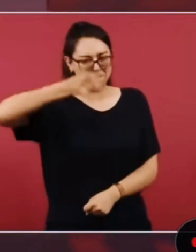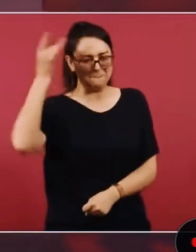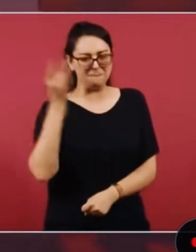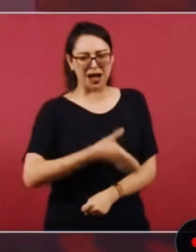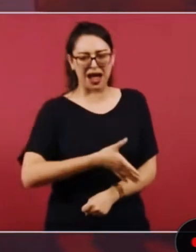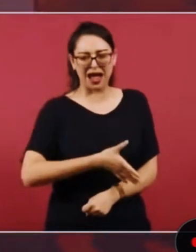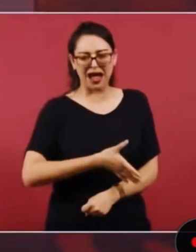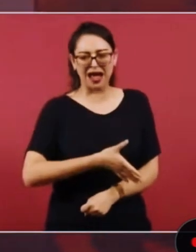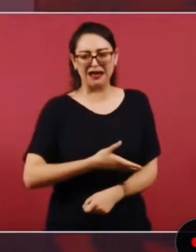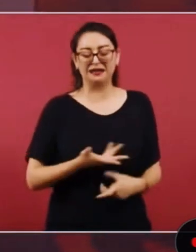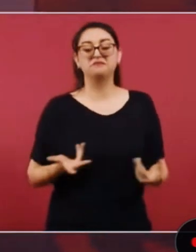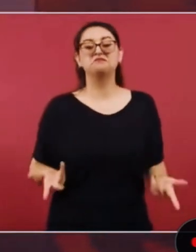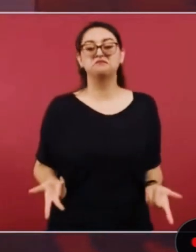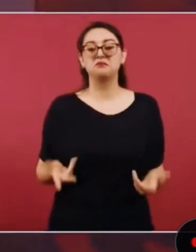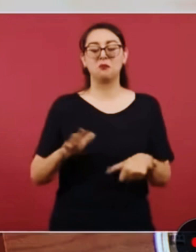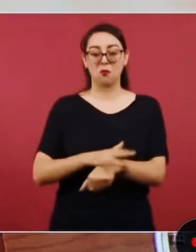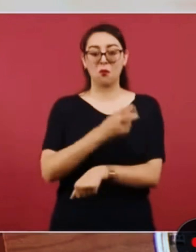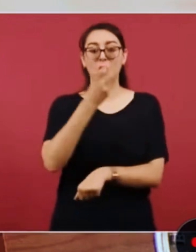es su gobierno